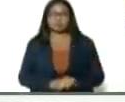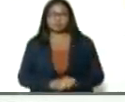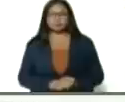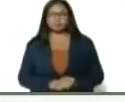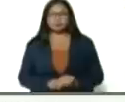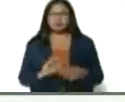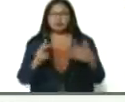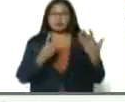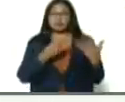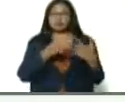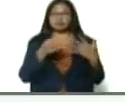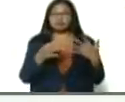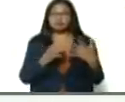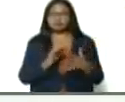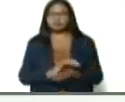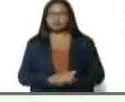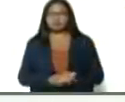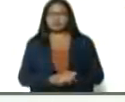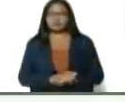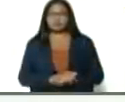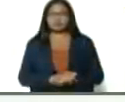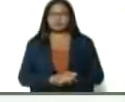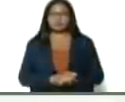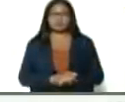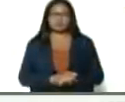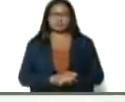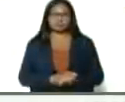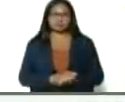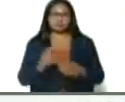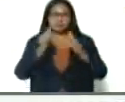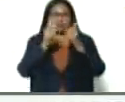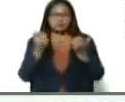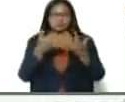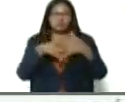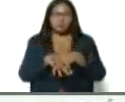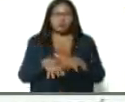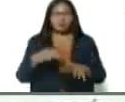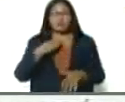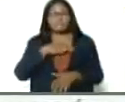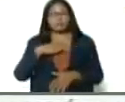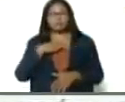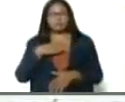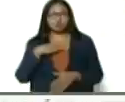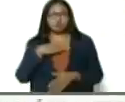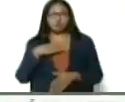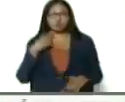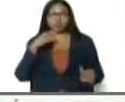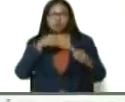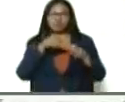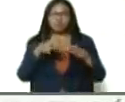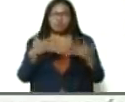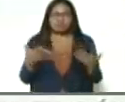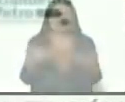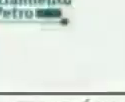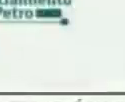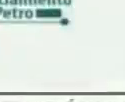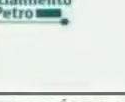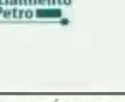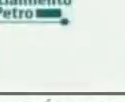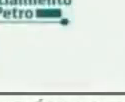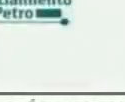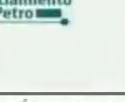séptimo mandamiento o séptimo vértice del sistema integral de la gran misión agro-venezuela es la producción, el